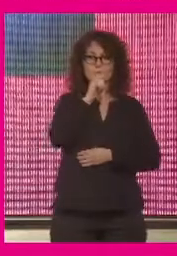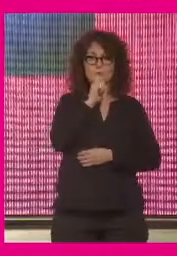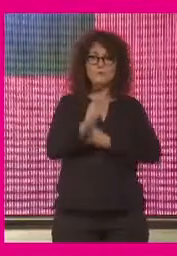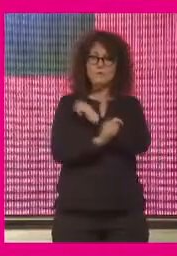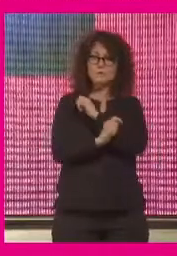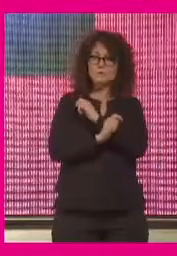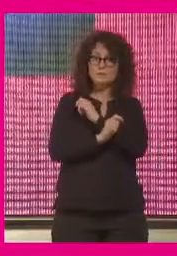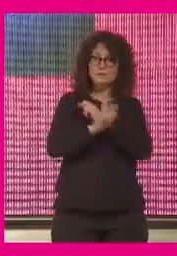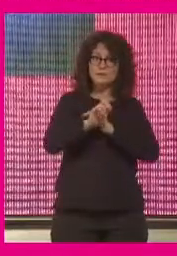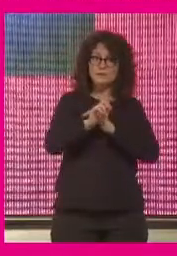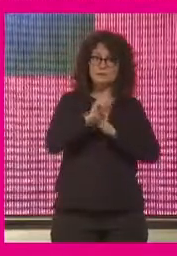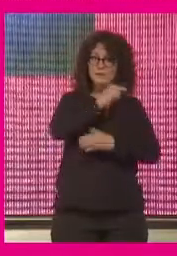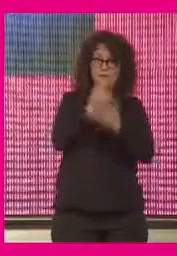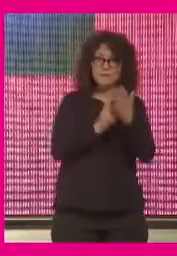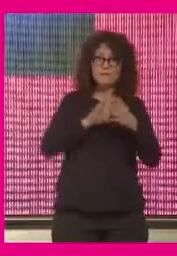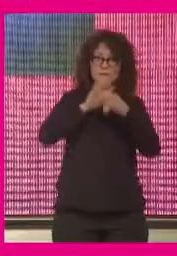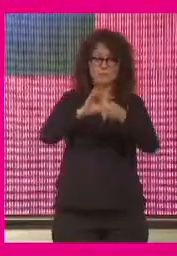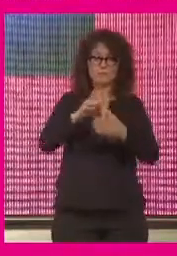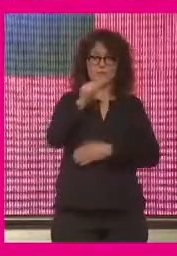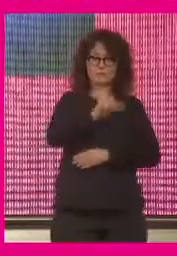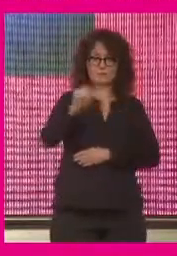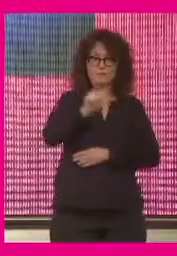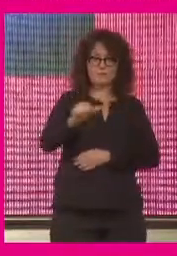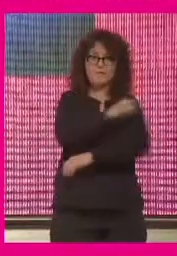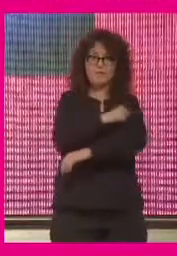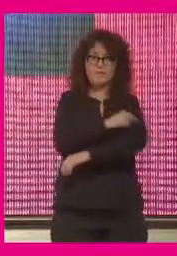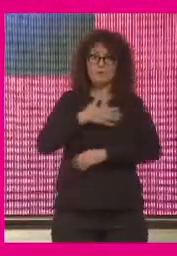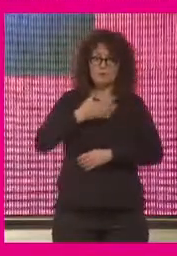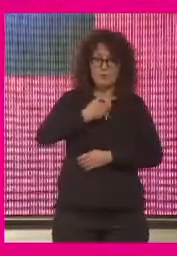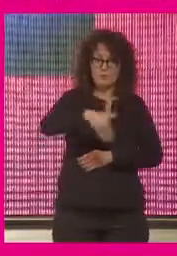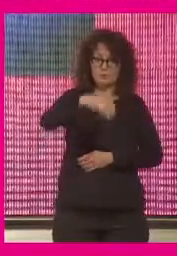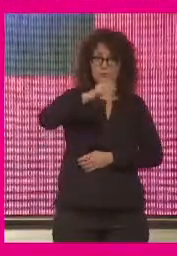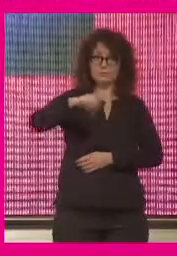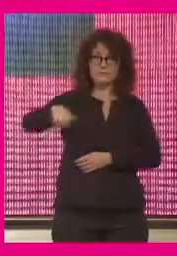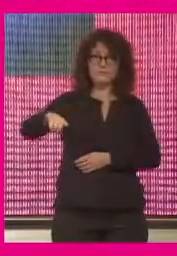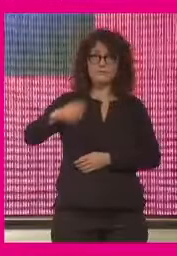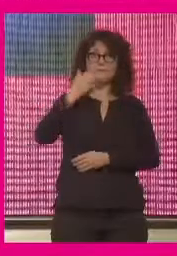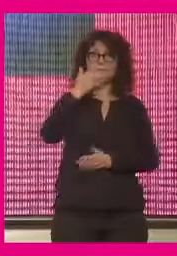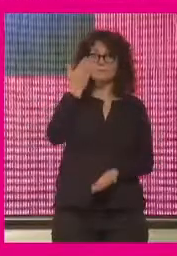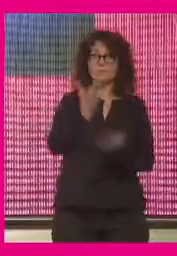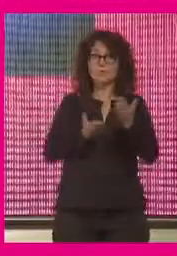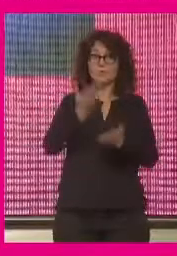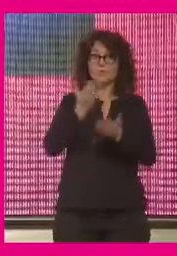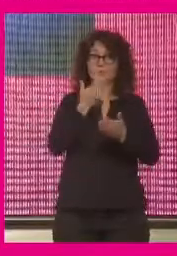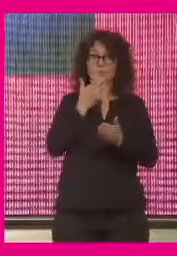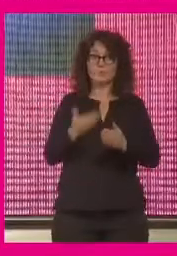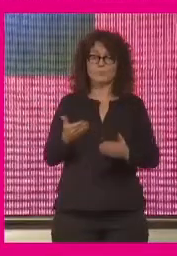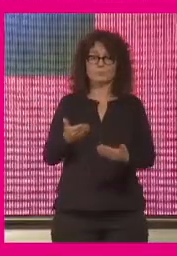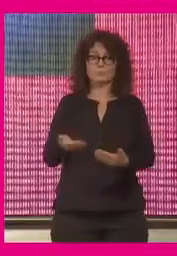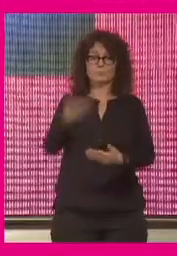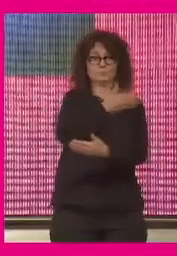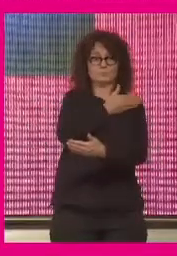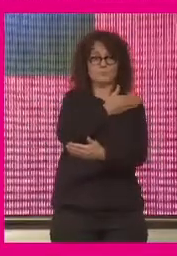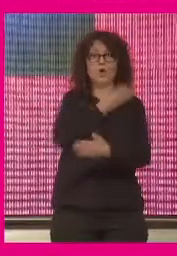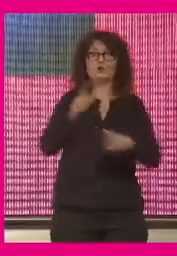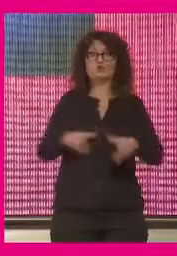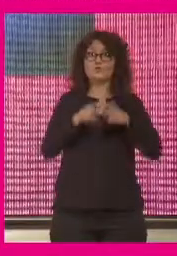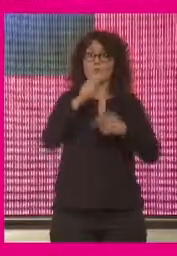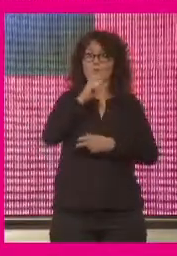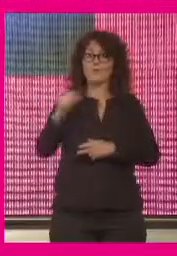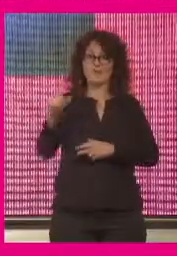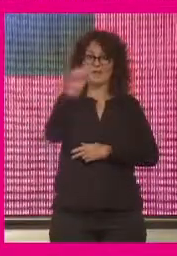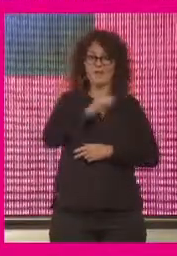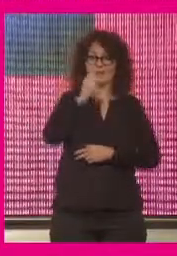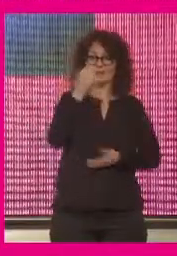se diseñaron en cuestión de semanas y la vacuna puede que esté en cuestión de meses si lo comparamos con la sociedad que teníamos hace 100 años